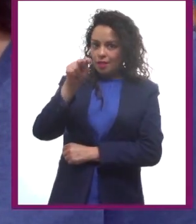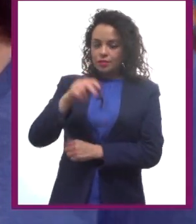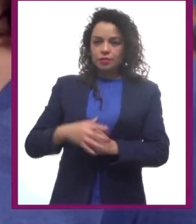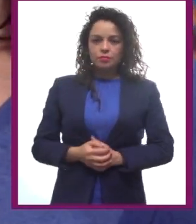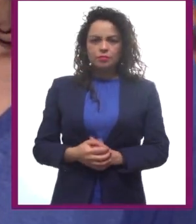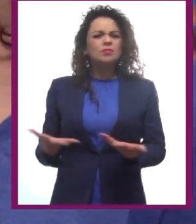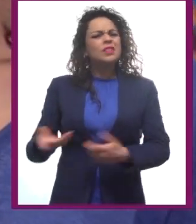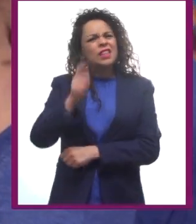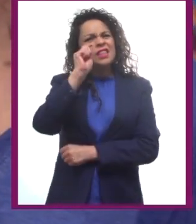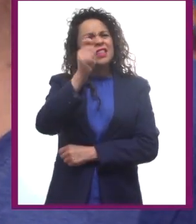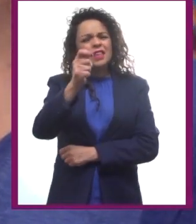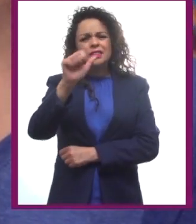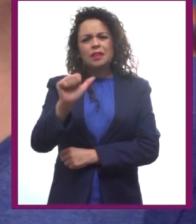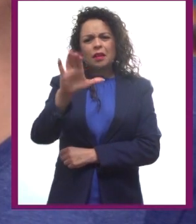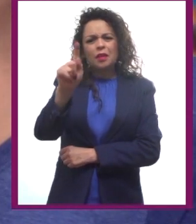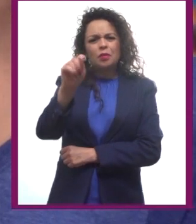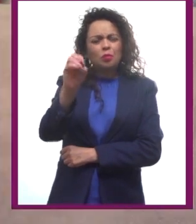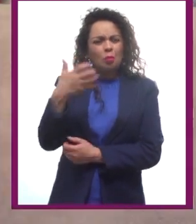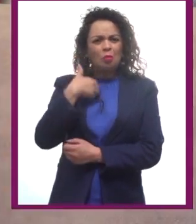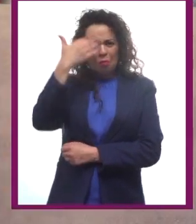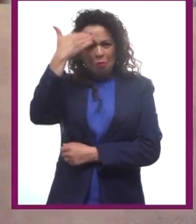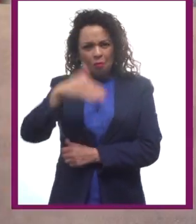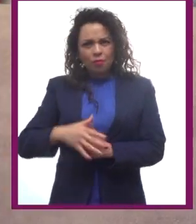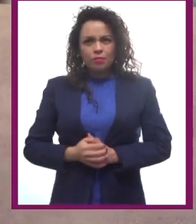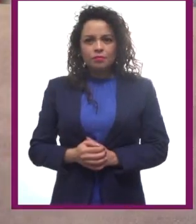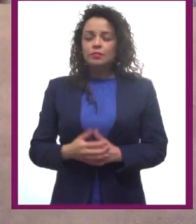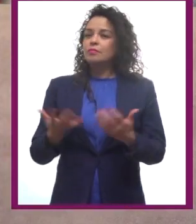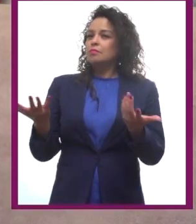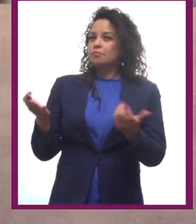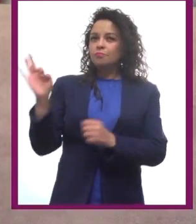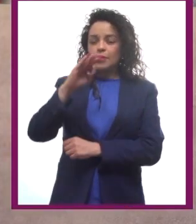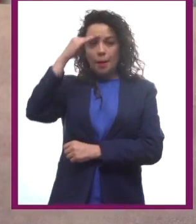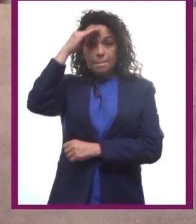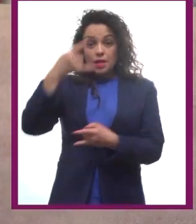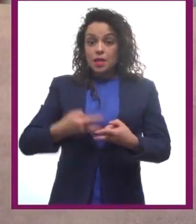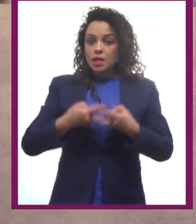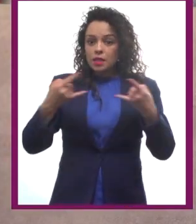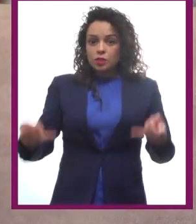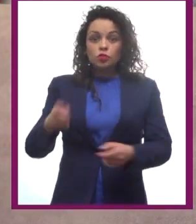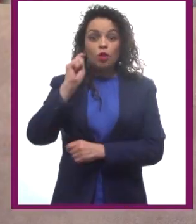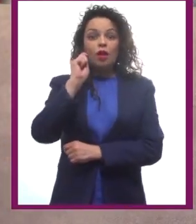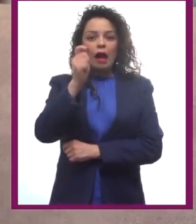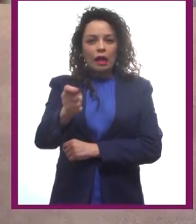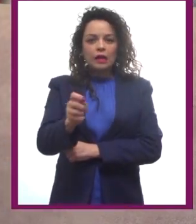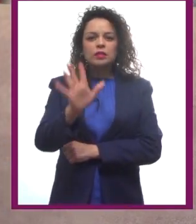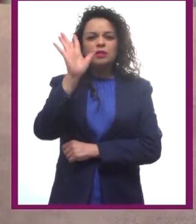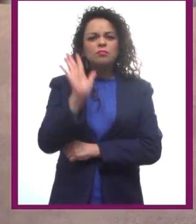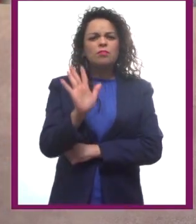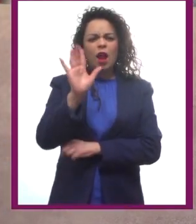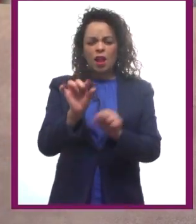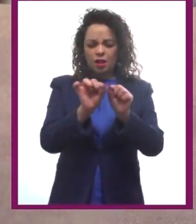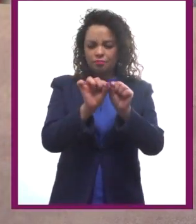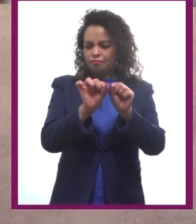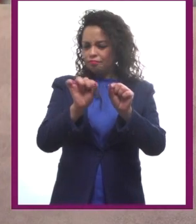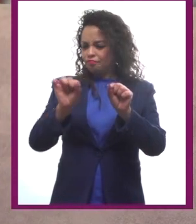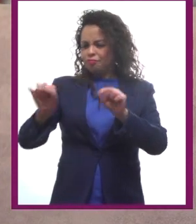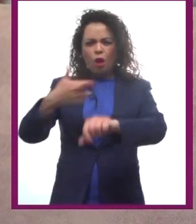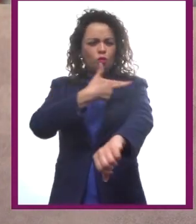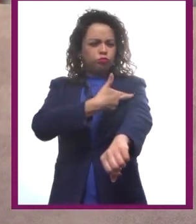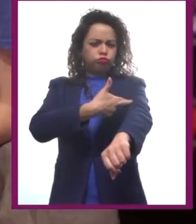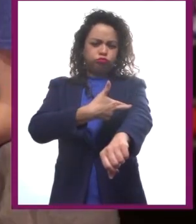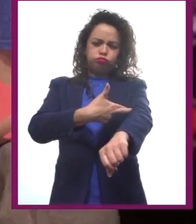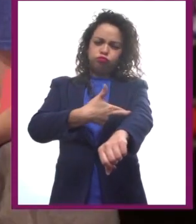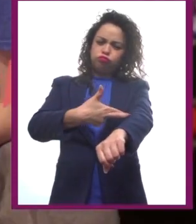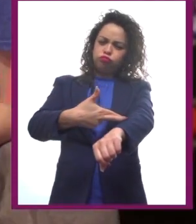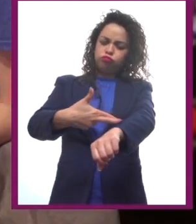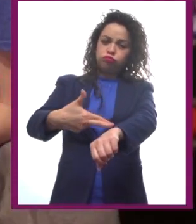los actos? Mmm, pensemos en la historia como una línea recta, ¿de acuerdo? Entonces,